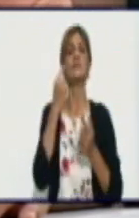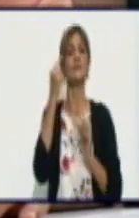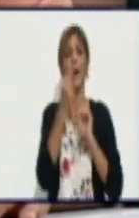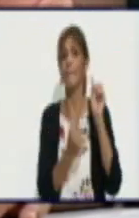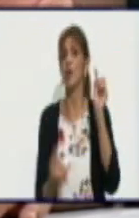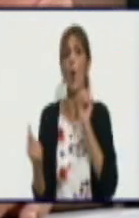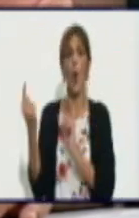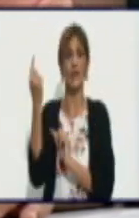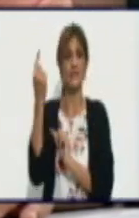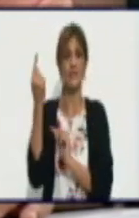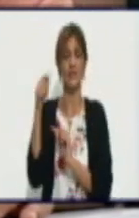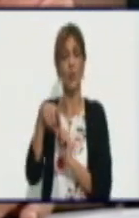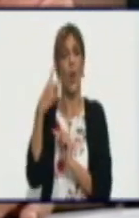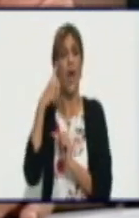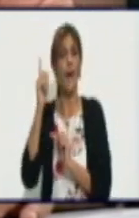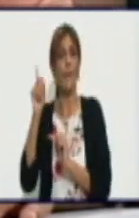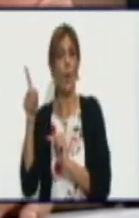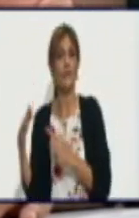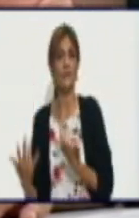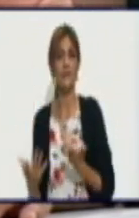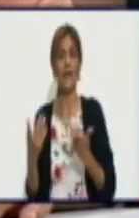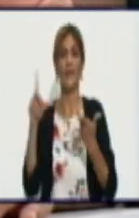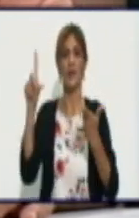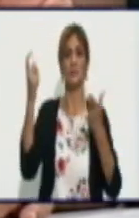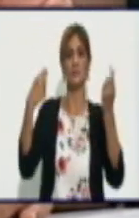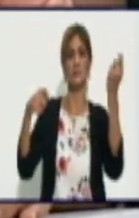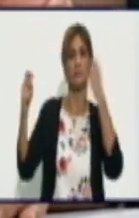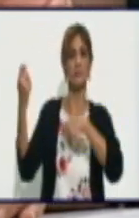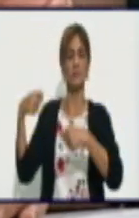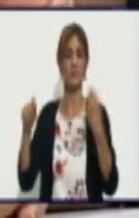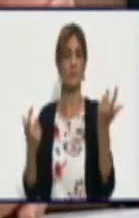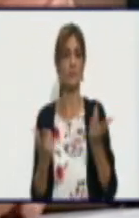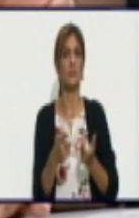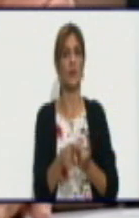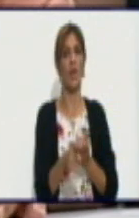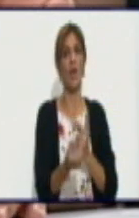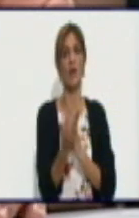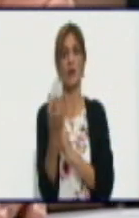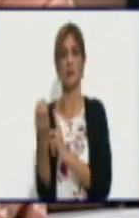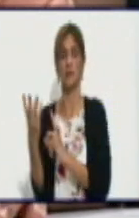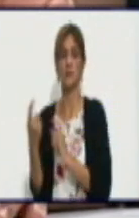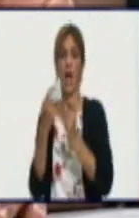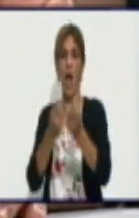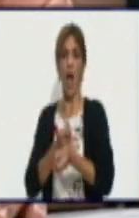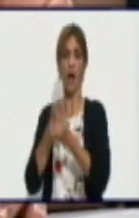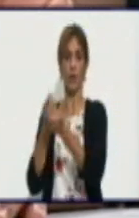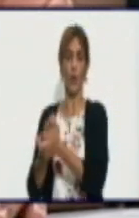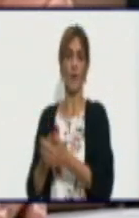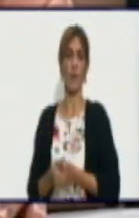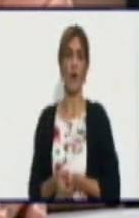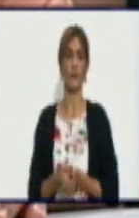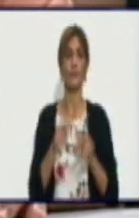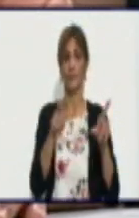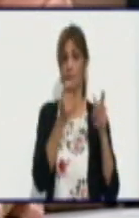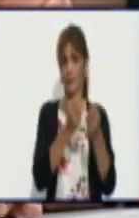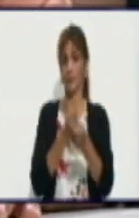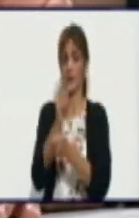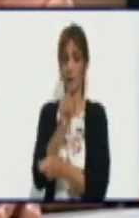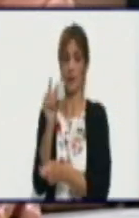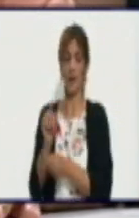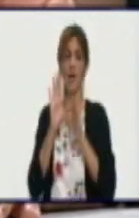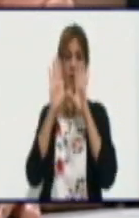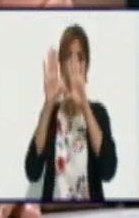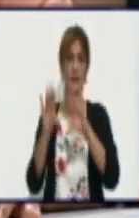la instrumentación de la política de comercialización de productos agropecuarios. Referida a que los productores agropecuarios y las cooperativas